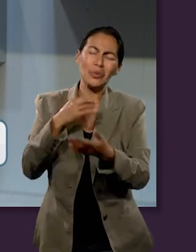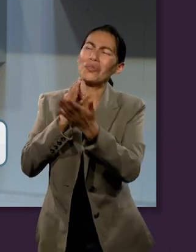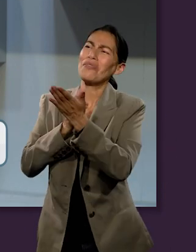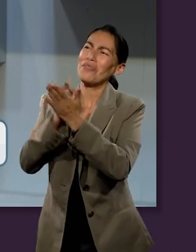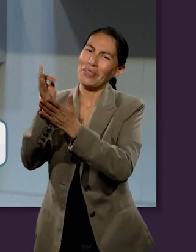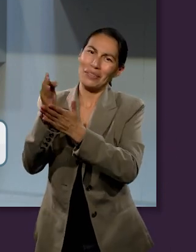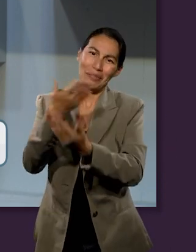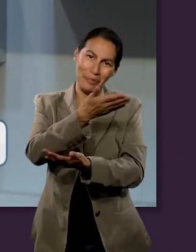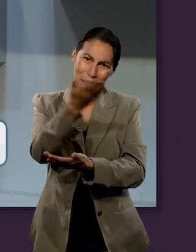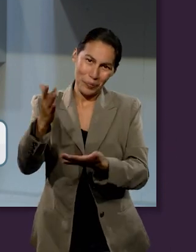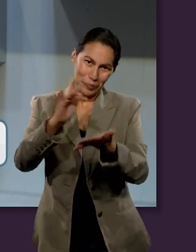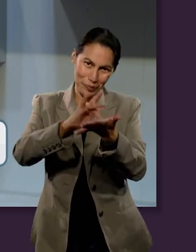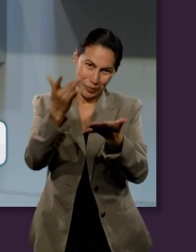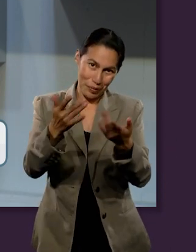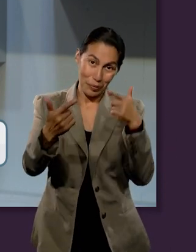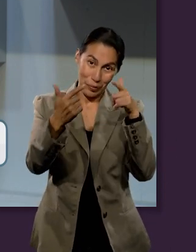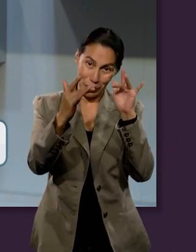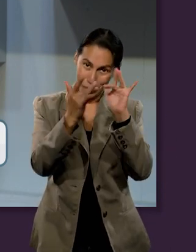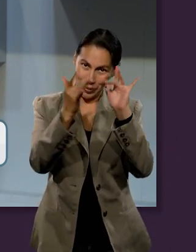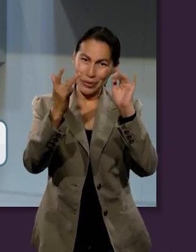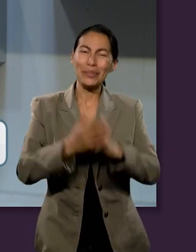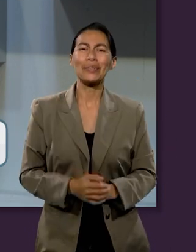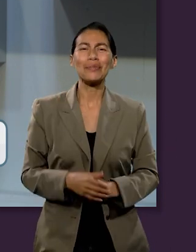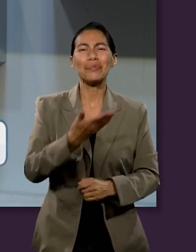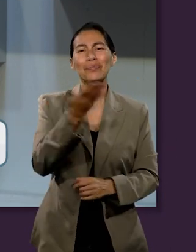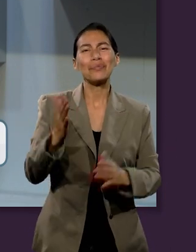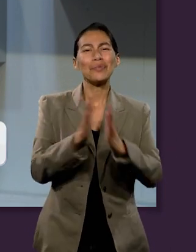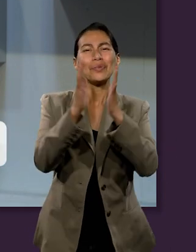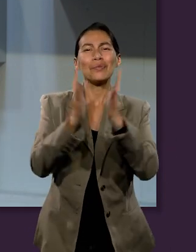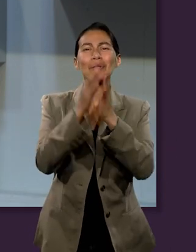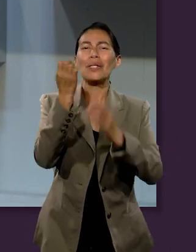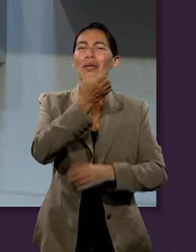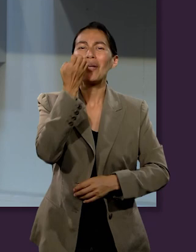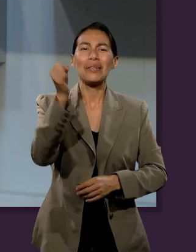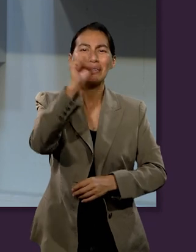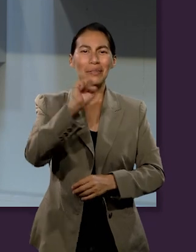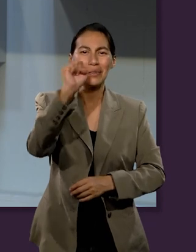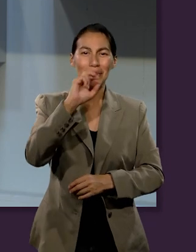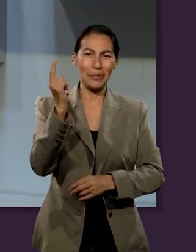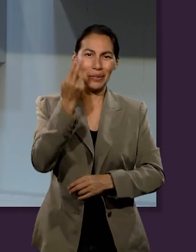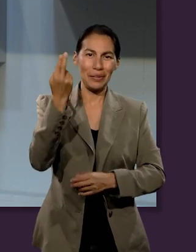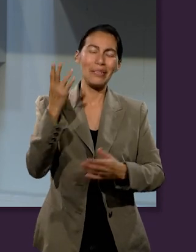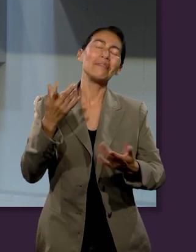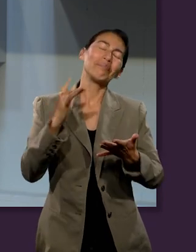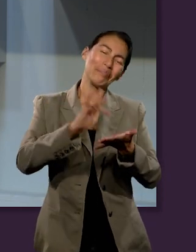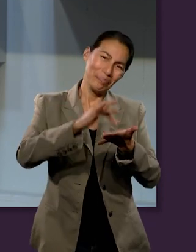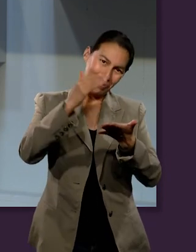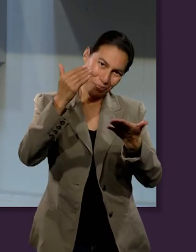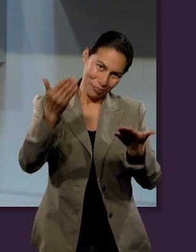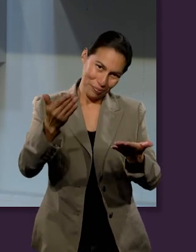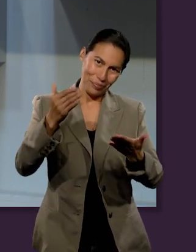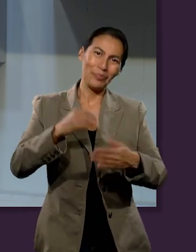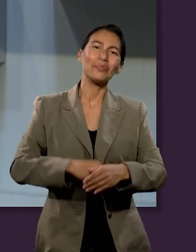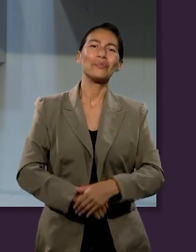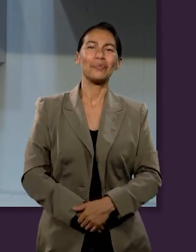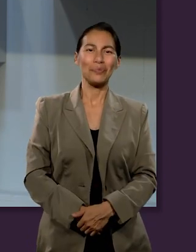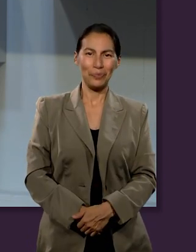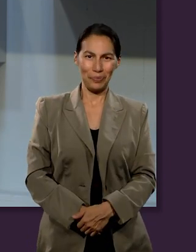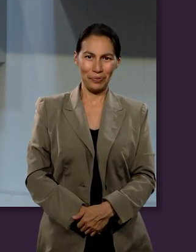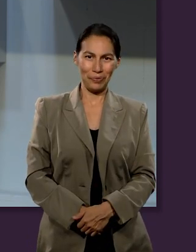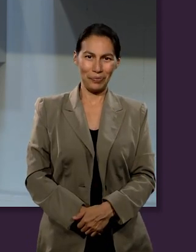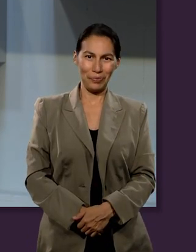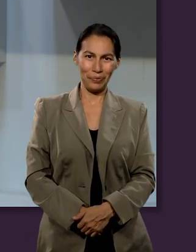Agradecemos mucho, estimados amigos y hermanos que nos hayan sintonizado. Gracias por haber participado en la Escuela Sabática